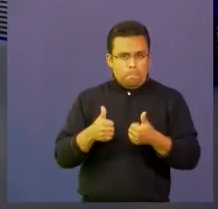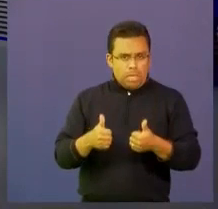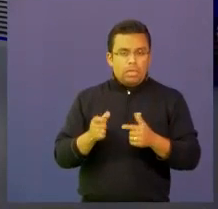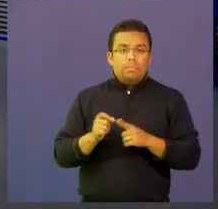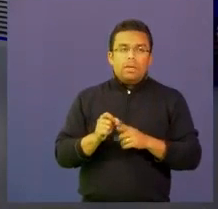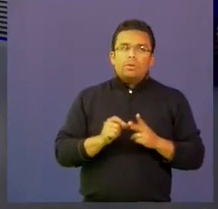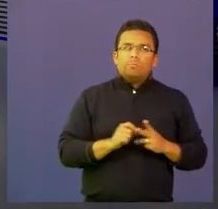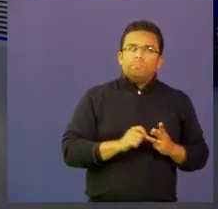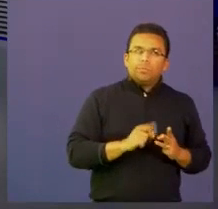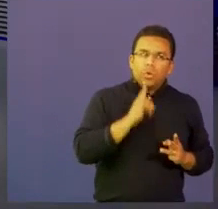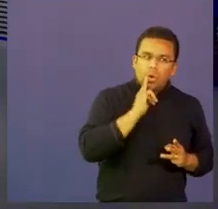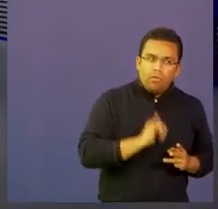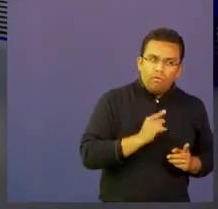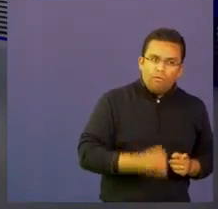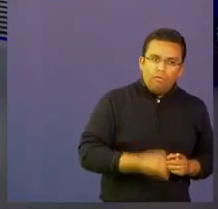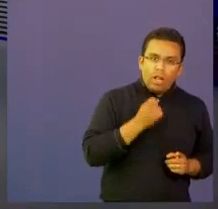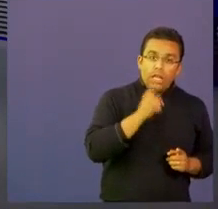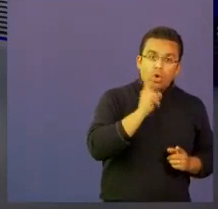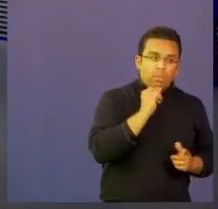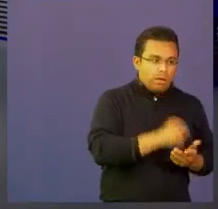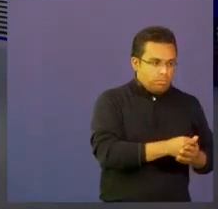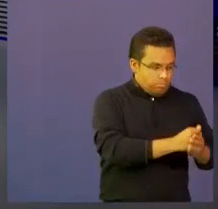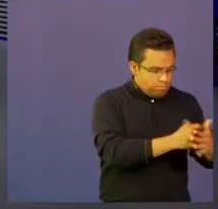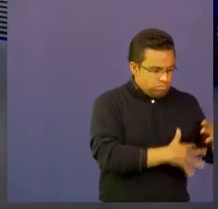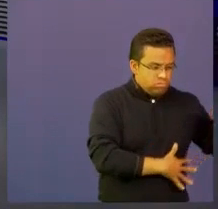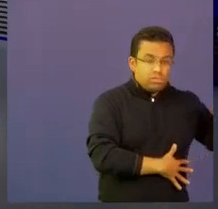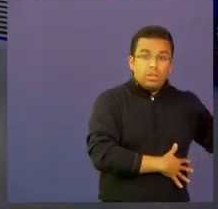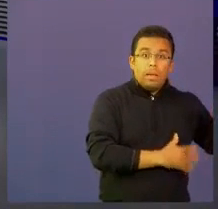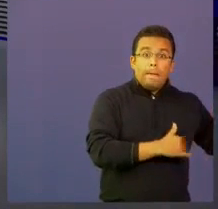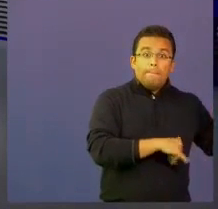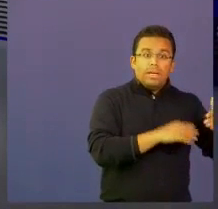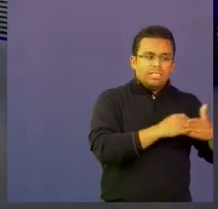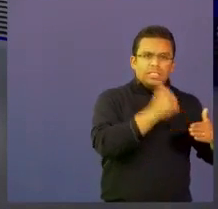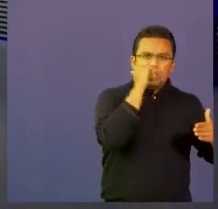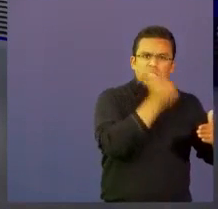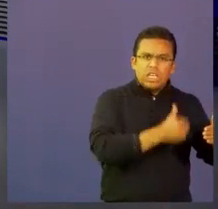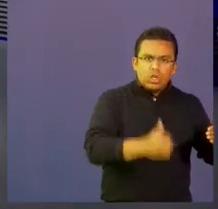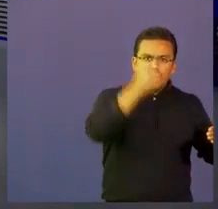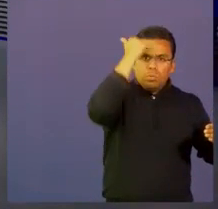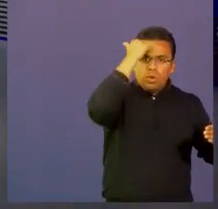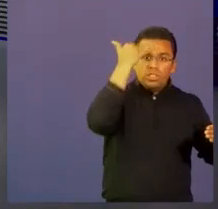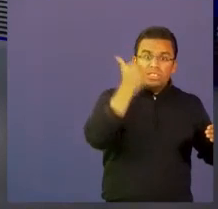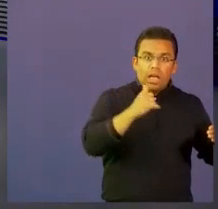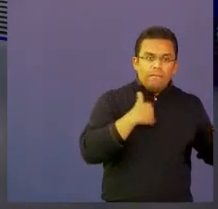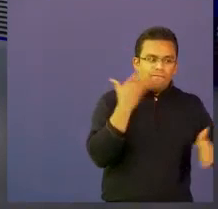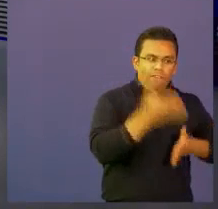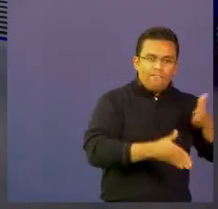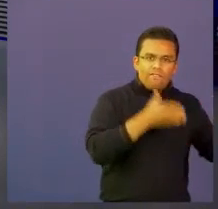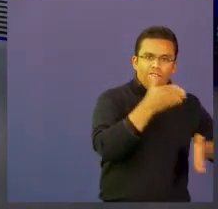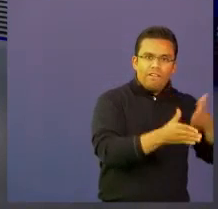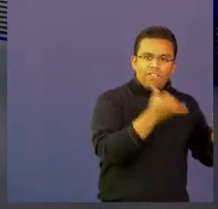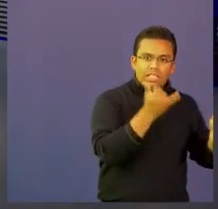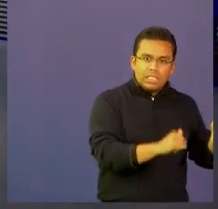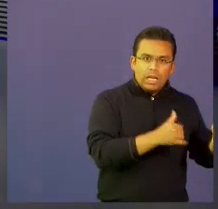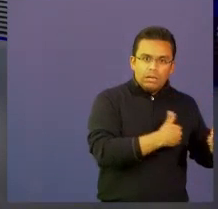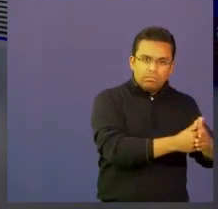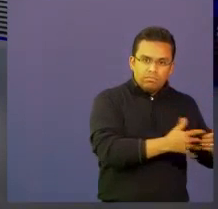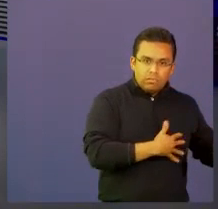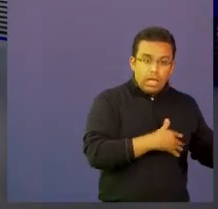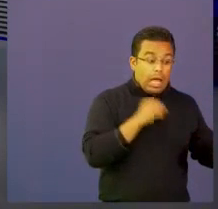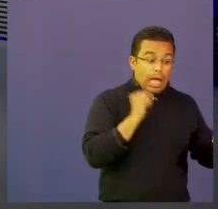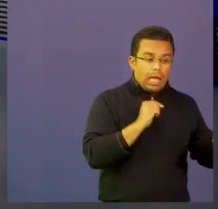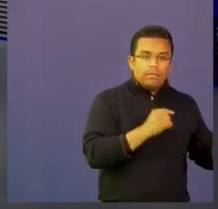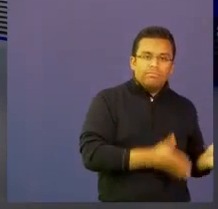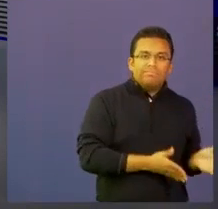hacía falta, como ya tenemos un bagaje y un recorrido, recorrido de niños y maestros ya en campo trabajando, es generar una comunidad que